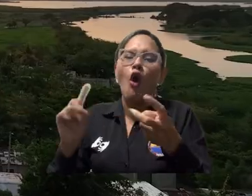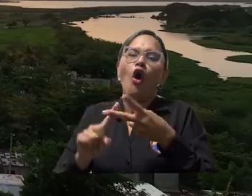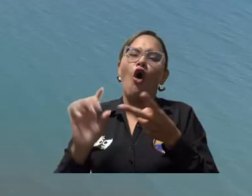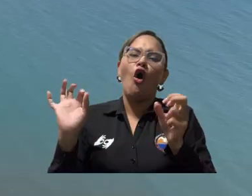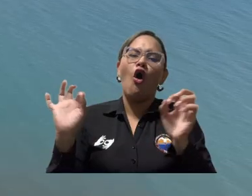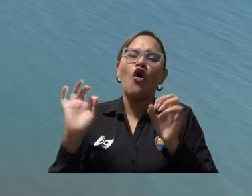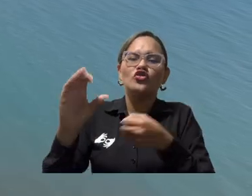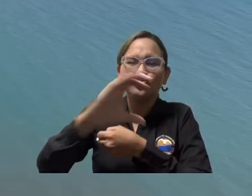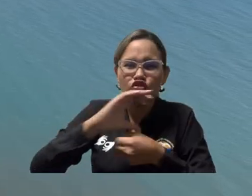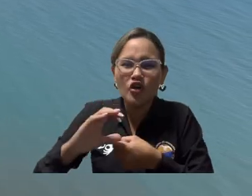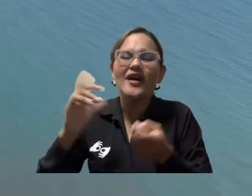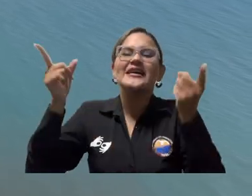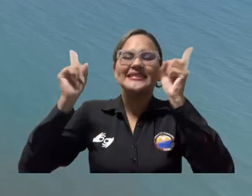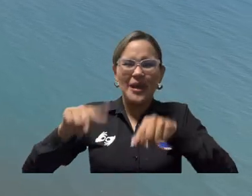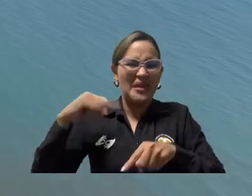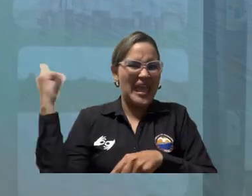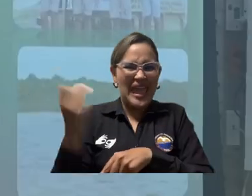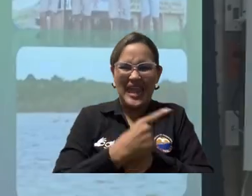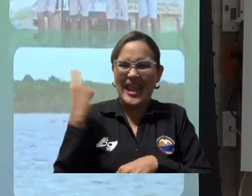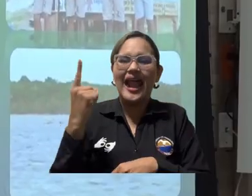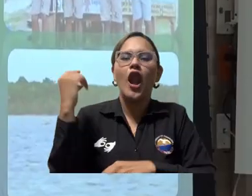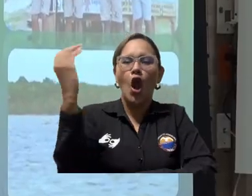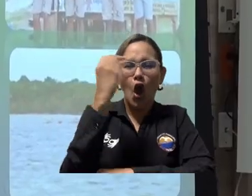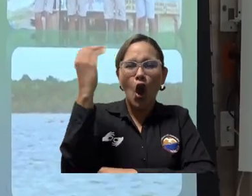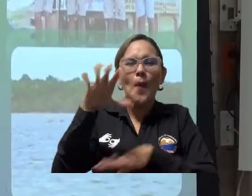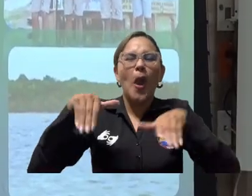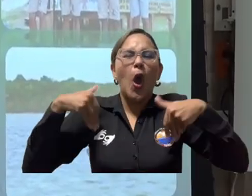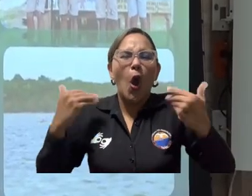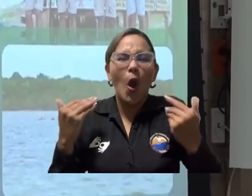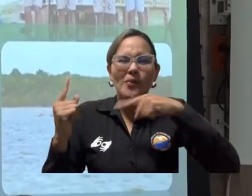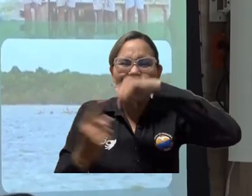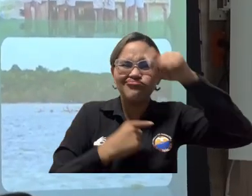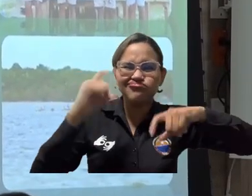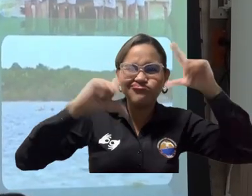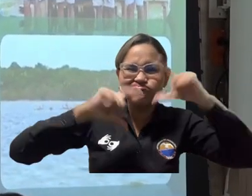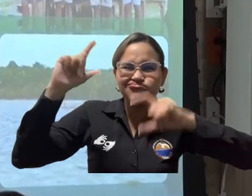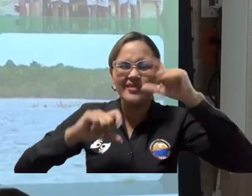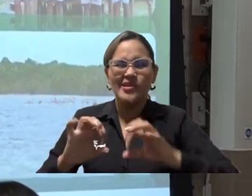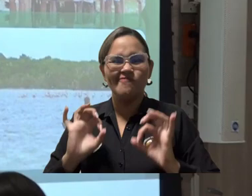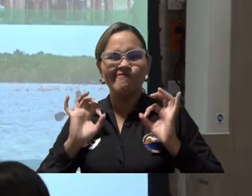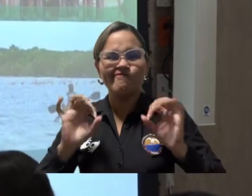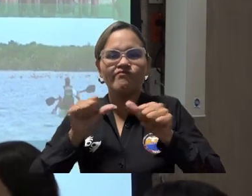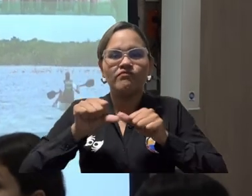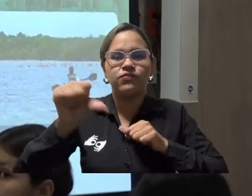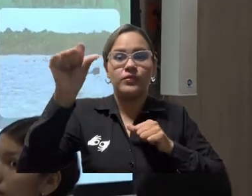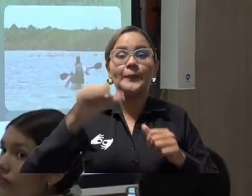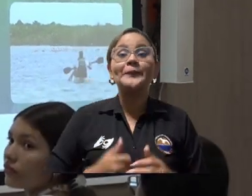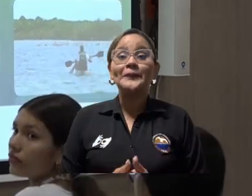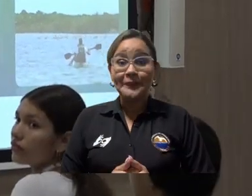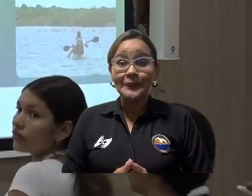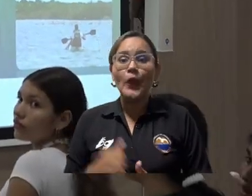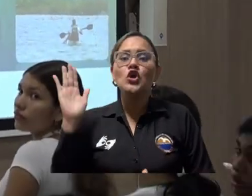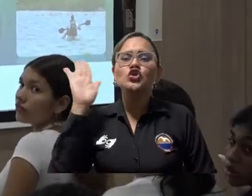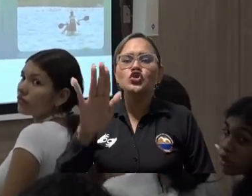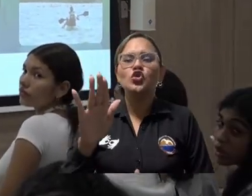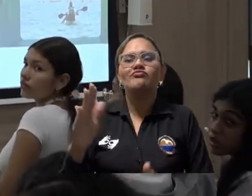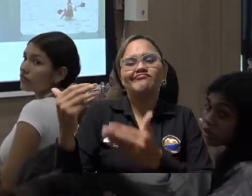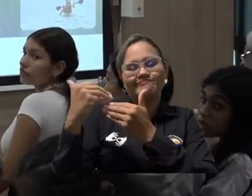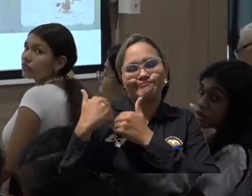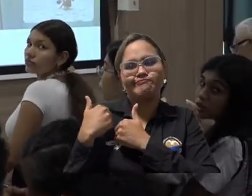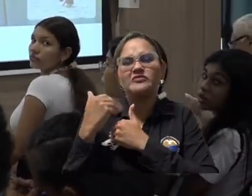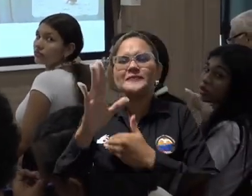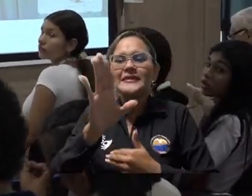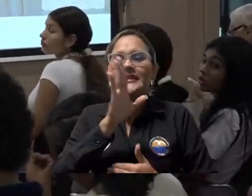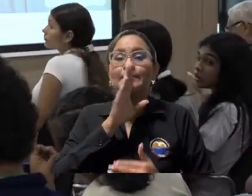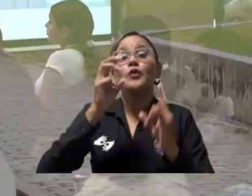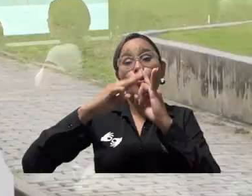urbanos y en los diferentes ecosistemas estratégicos en Colombia. Esta iniciativa está liderada en la Universidad Magdalena por la Vicerrectoría de